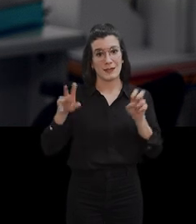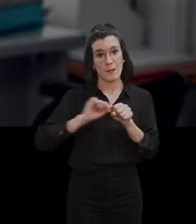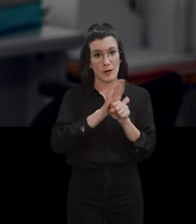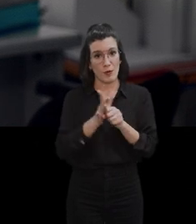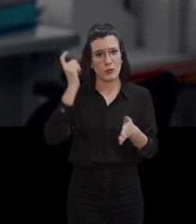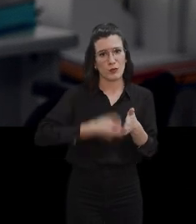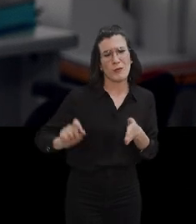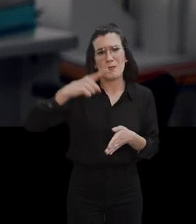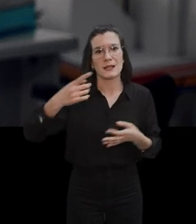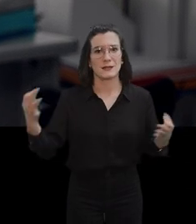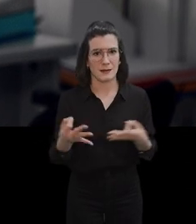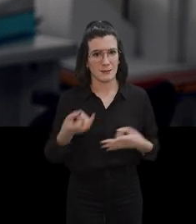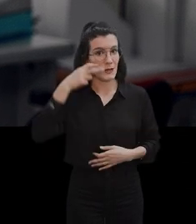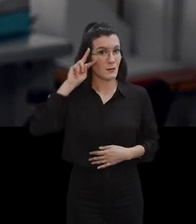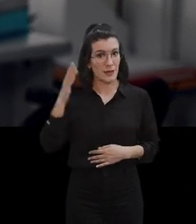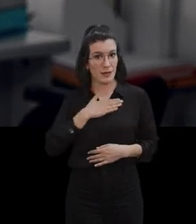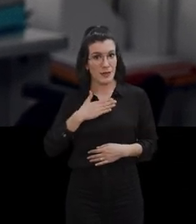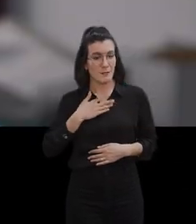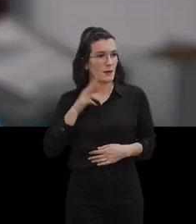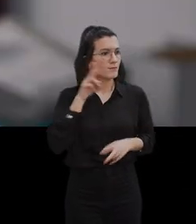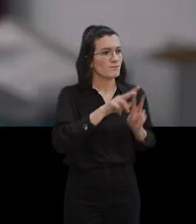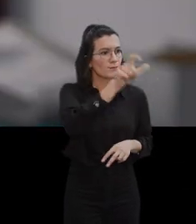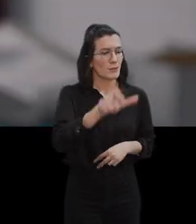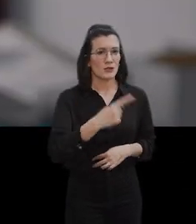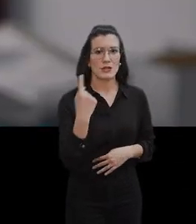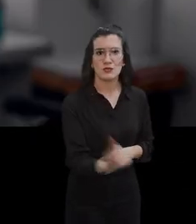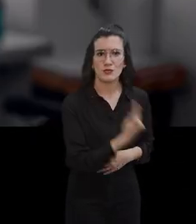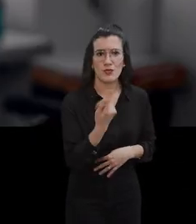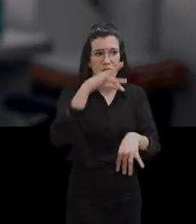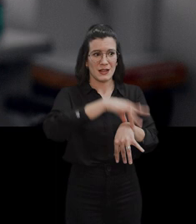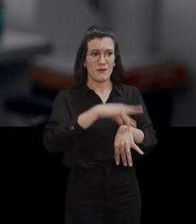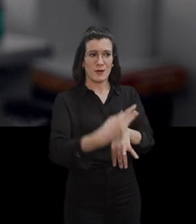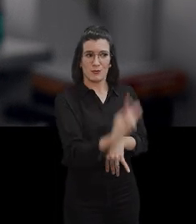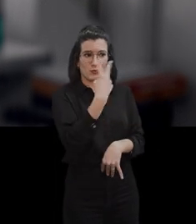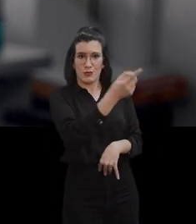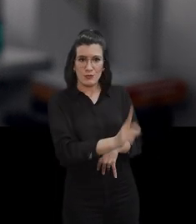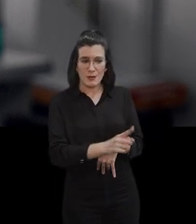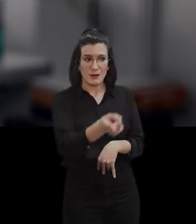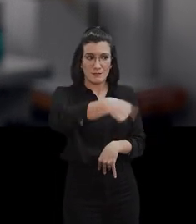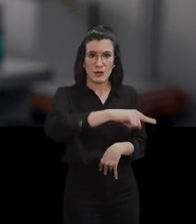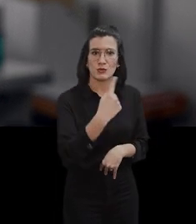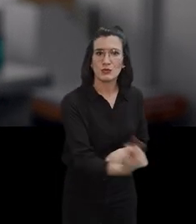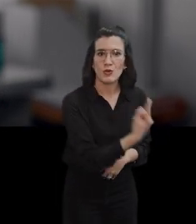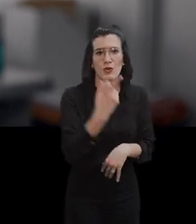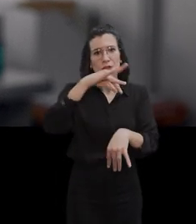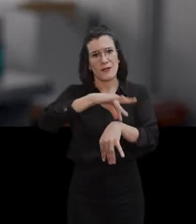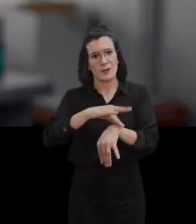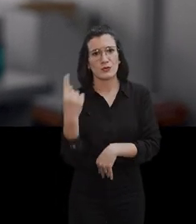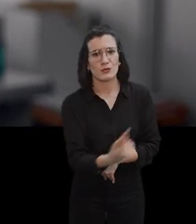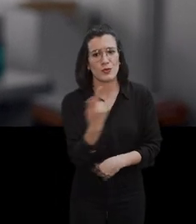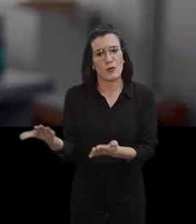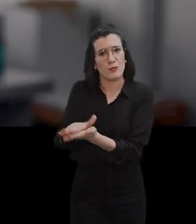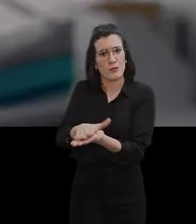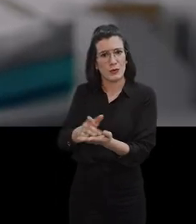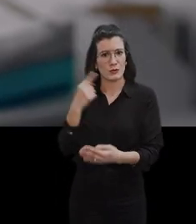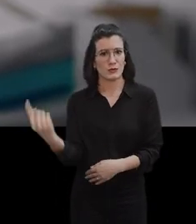Lo más duro del COVID ha sido tener que vivir como la gente ha estado tan sola. Los pacientes no nos veían la cara, estaban solos, enfermando solos,